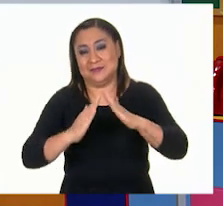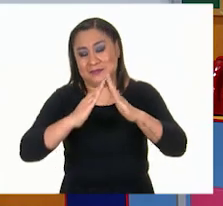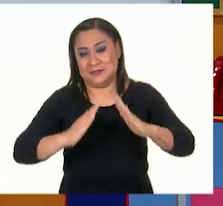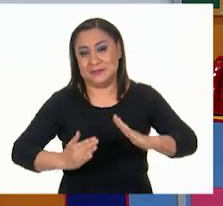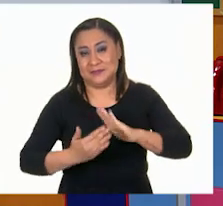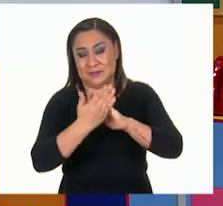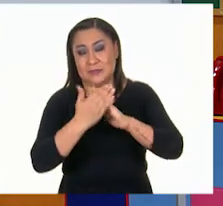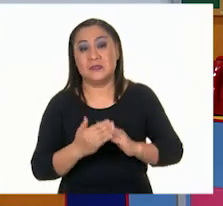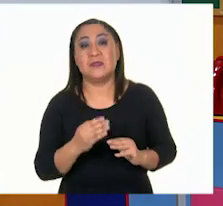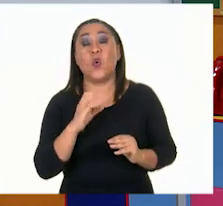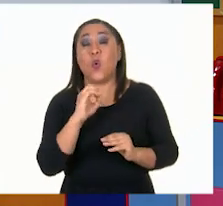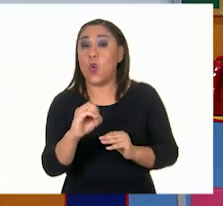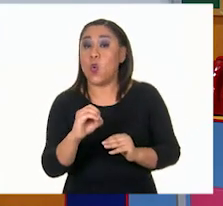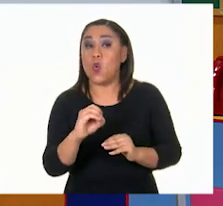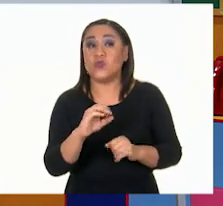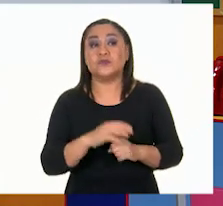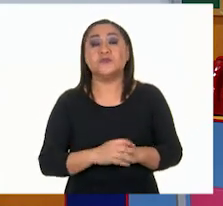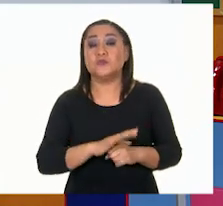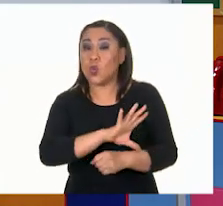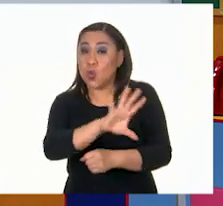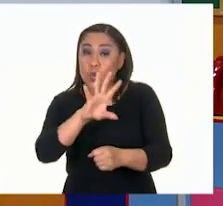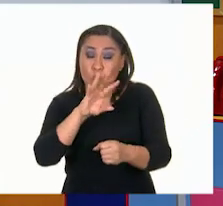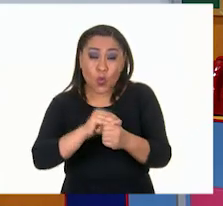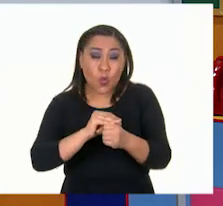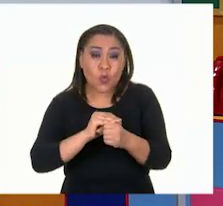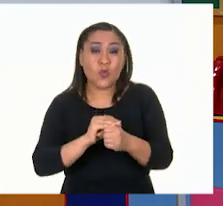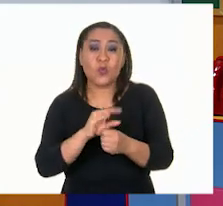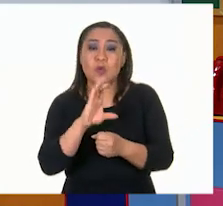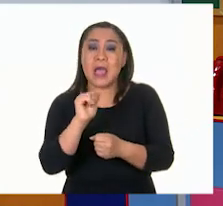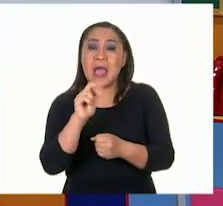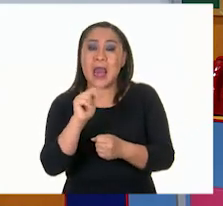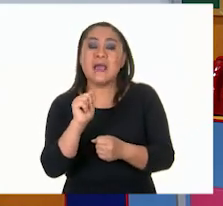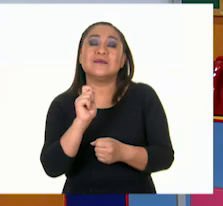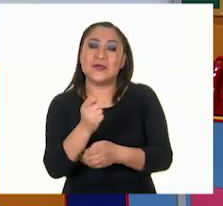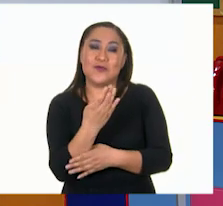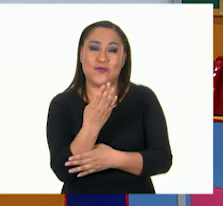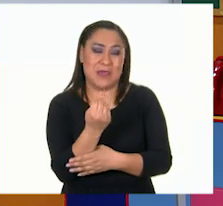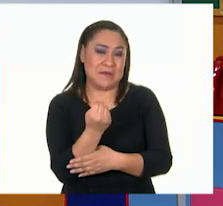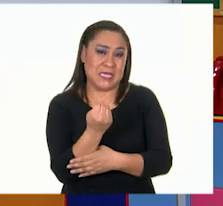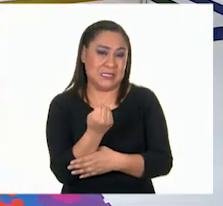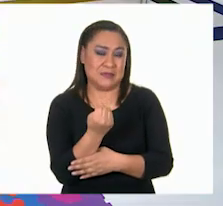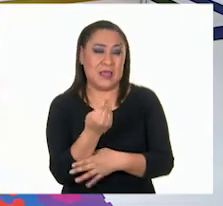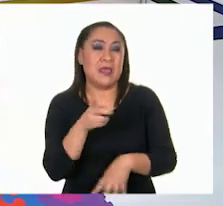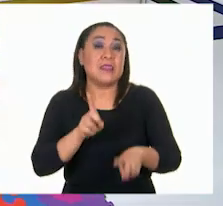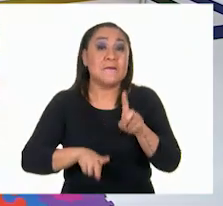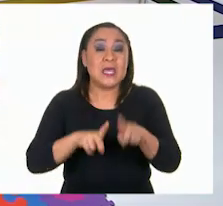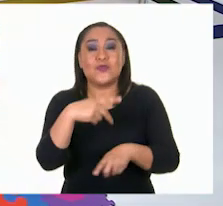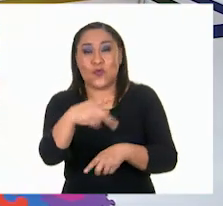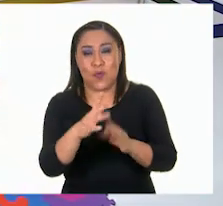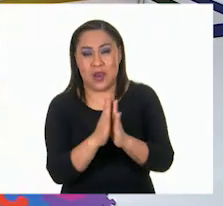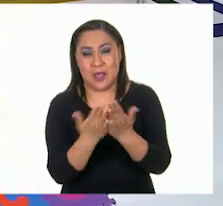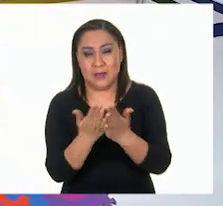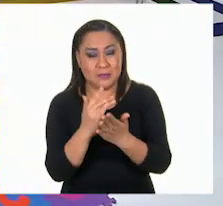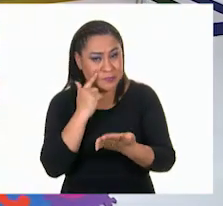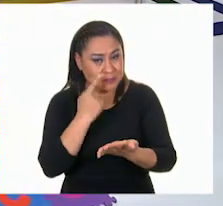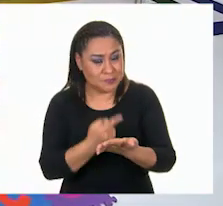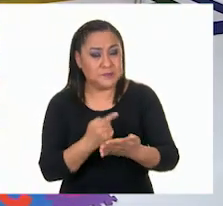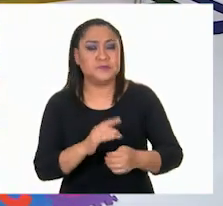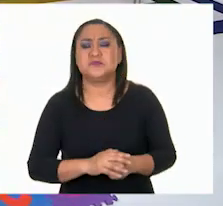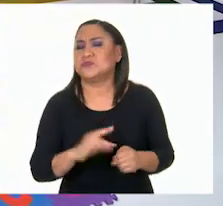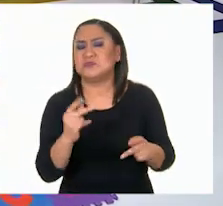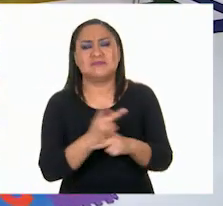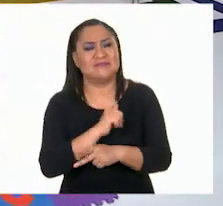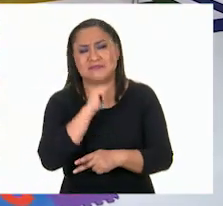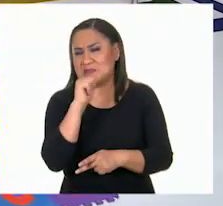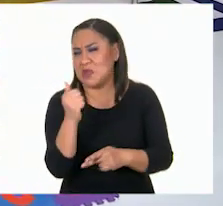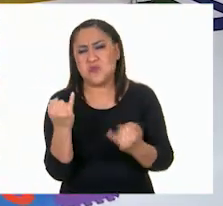toma todas como caras. Bueno, entonces voy a contar también la base como si fuera una cara. Como una cara, pero sería... nueve. No pasa nada,